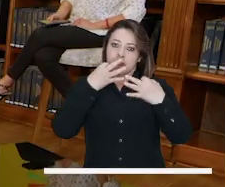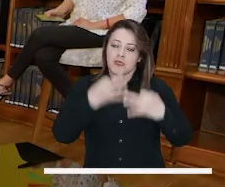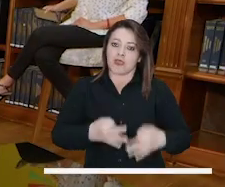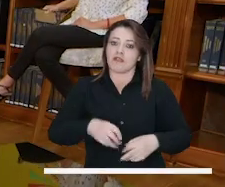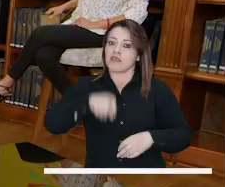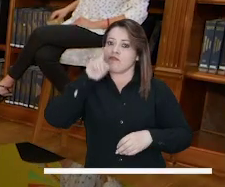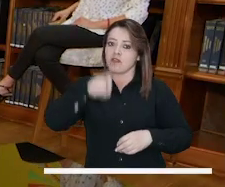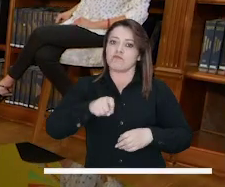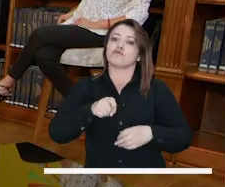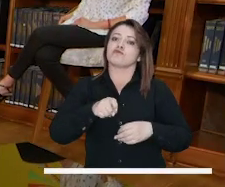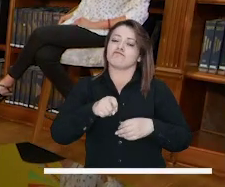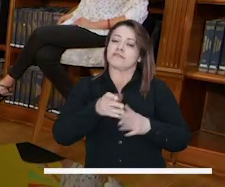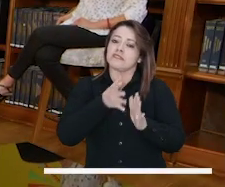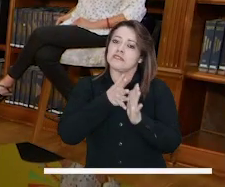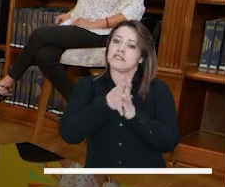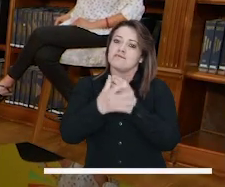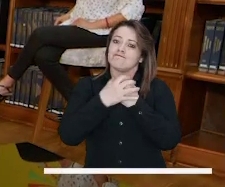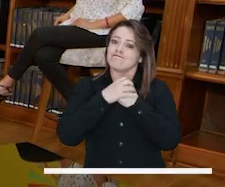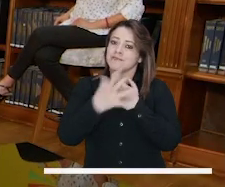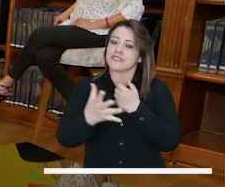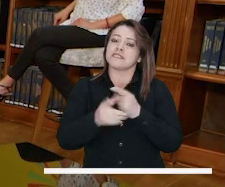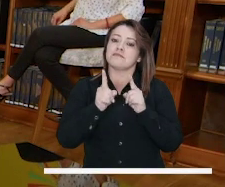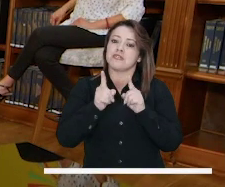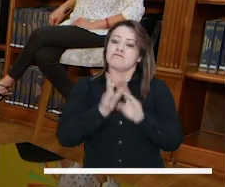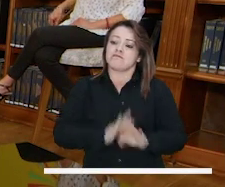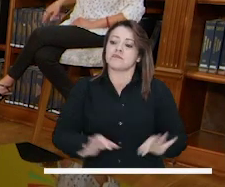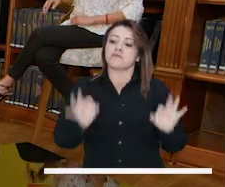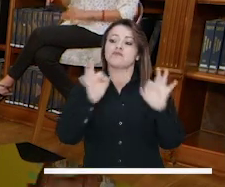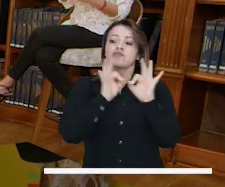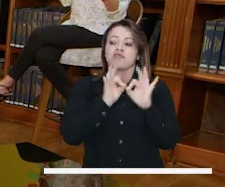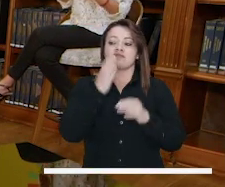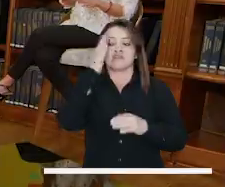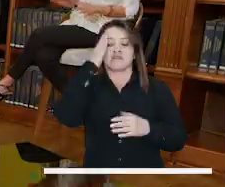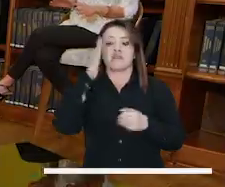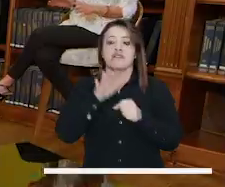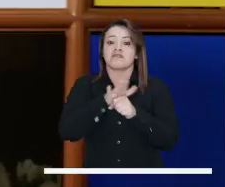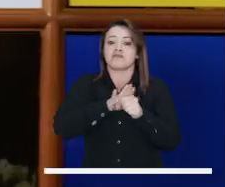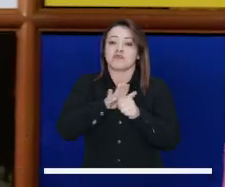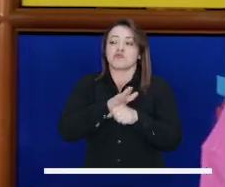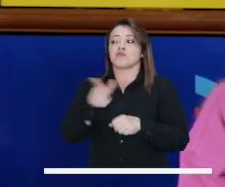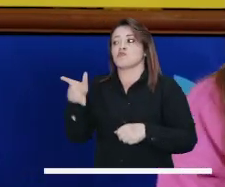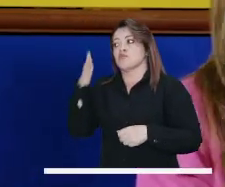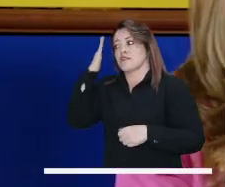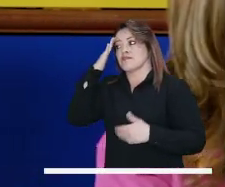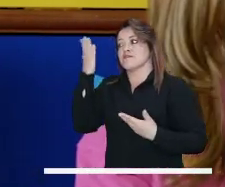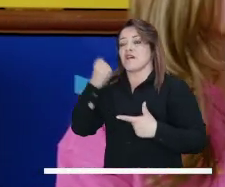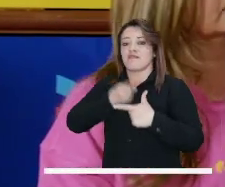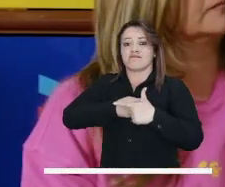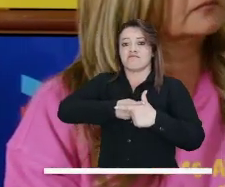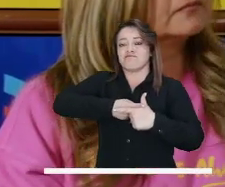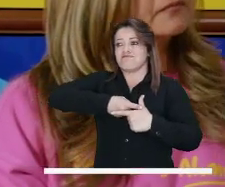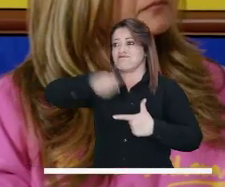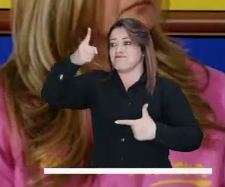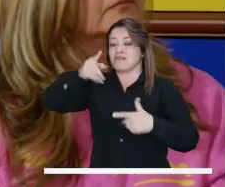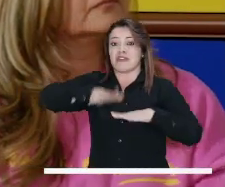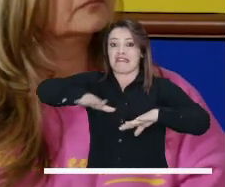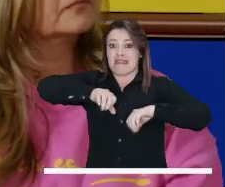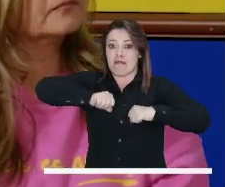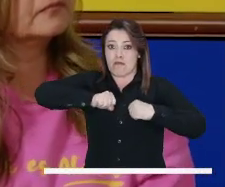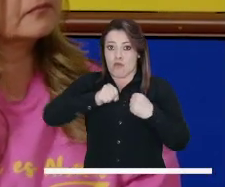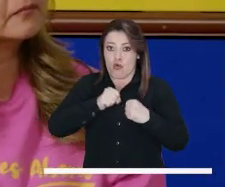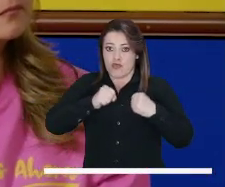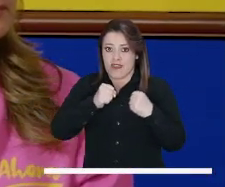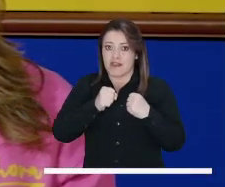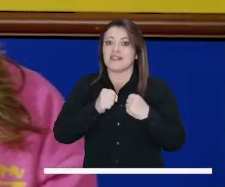Estos son temas que realmente hay que tocar, son temas fuertes, pero que hay que tener sobre la mesa y más cuando vemos, concejala,